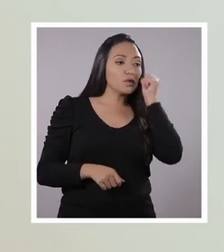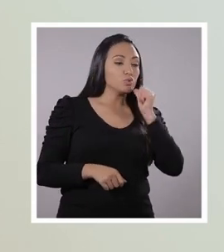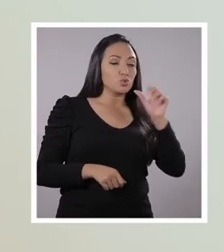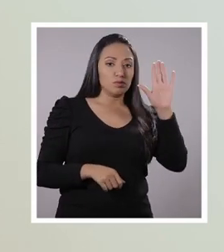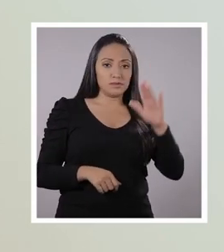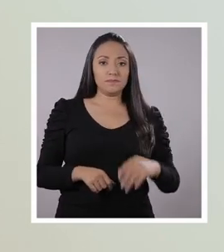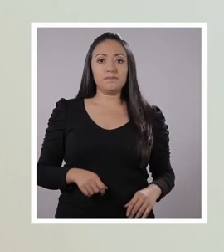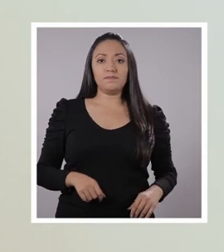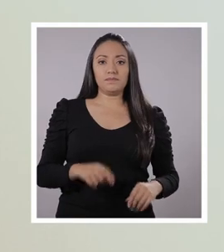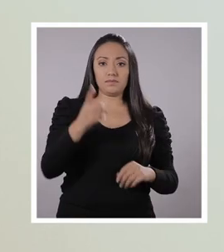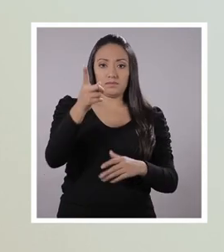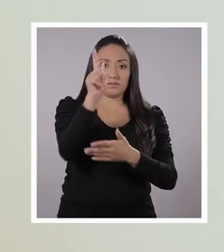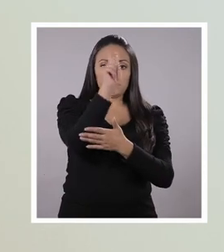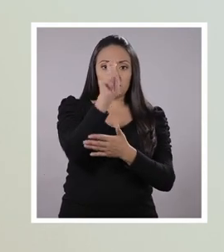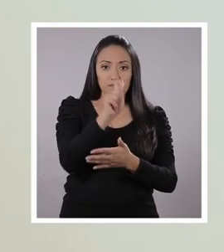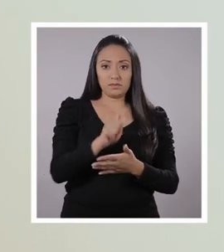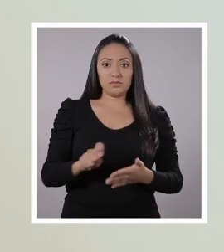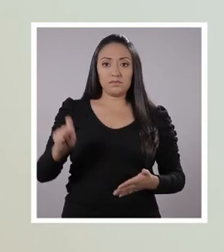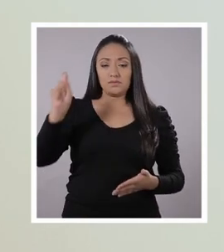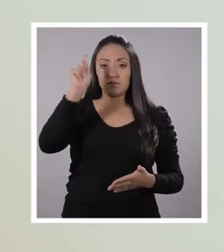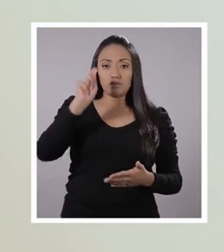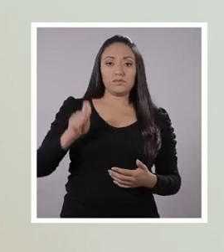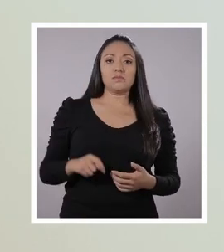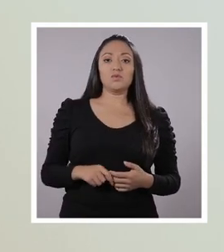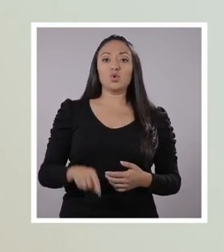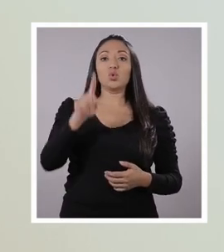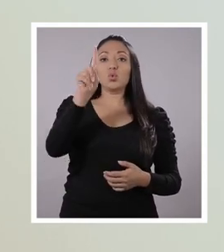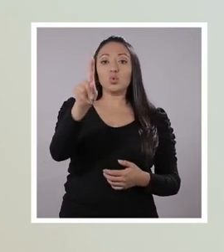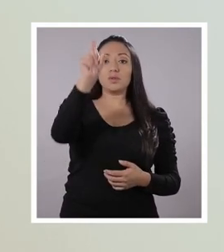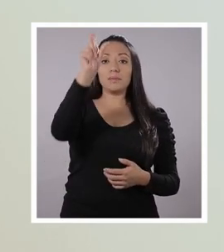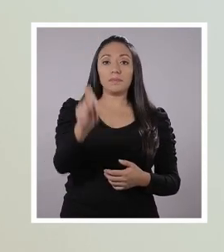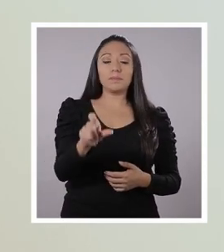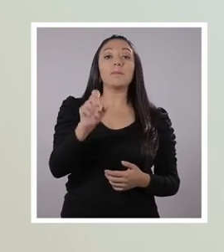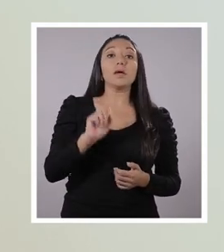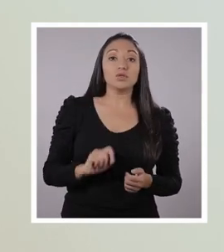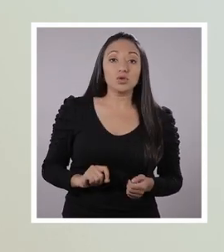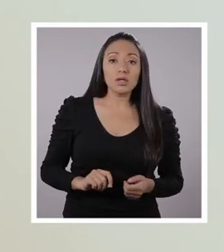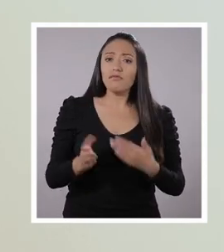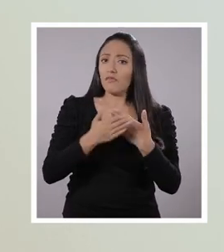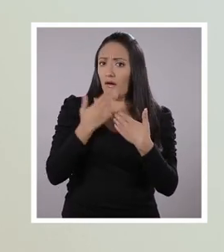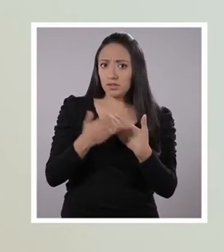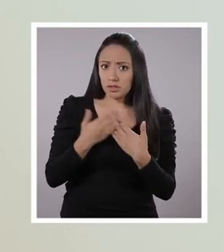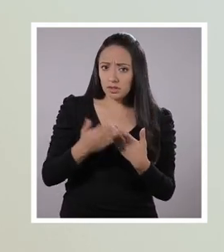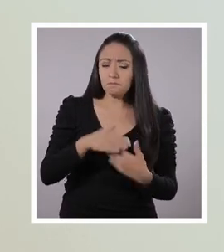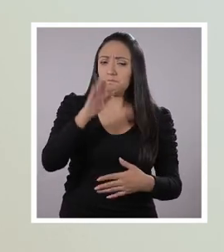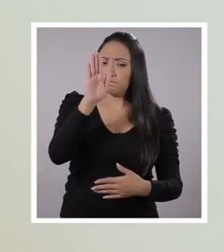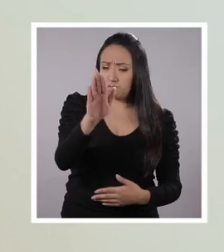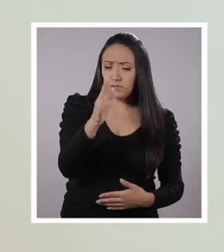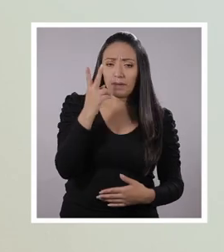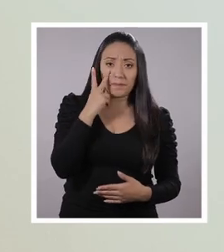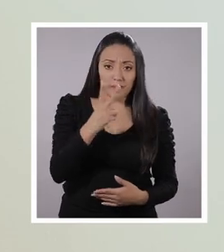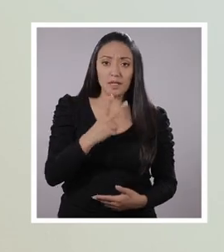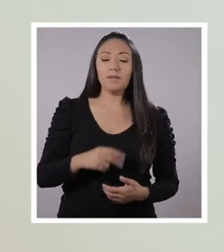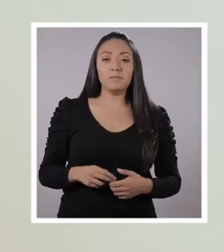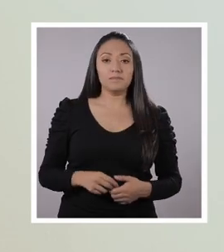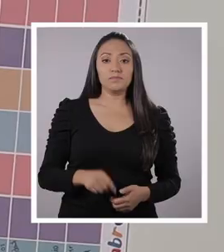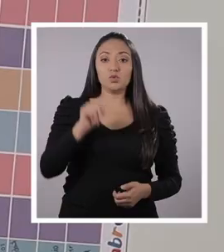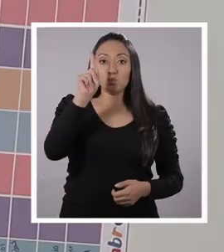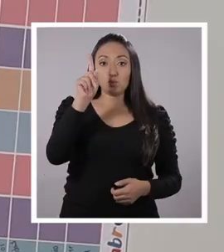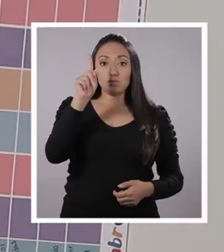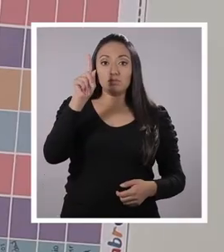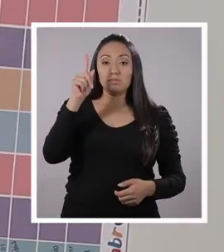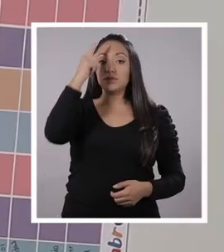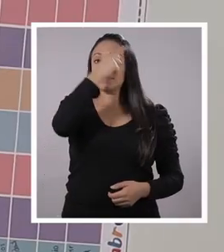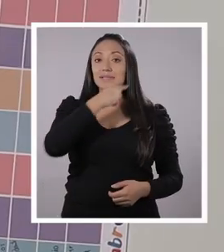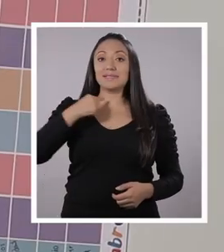Yo con el azul. Muy bien, vamos a dibujar. Vamos a hacer una persona con dibujos muy sencillos, utilizando las figuras geométricas.